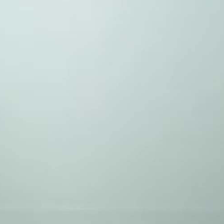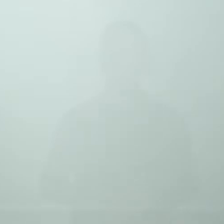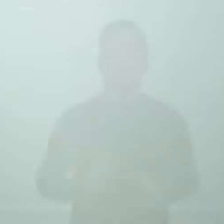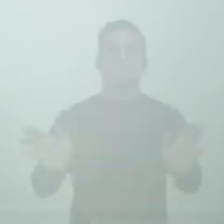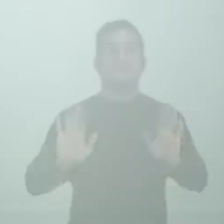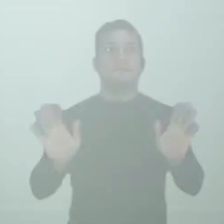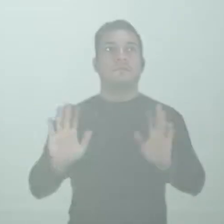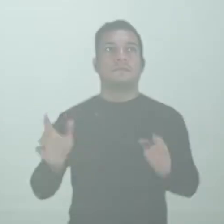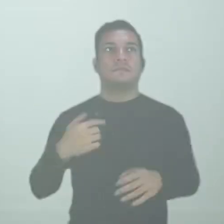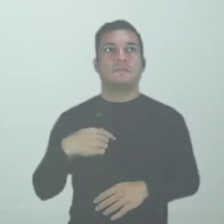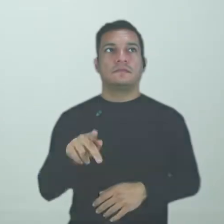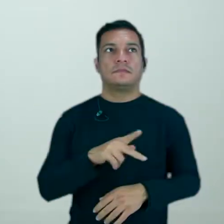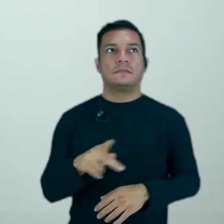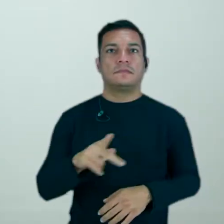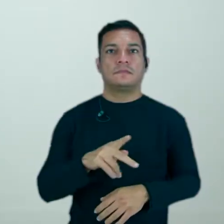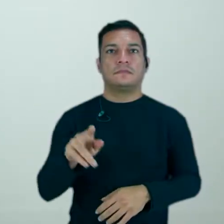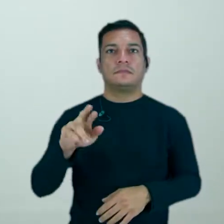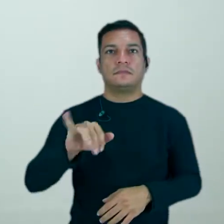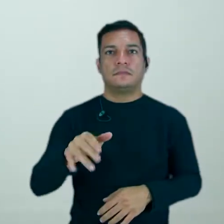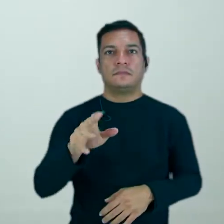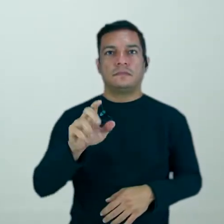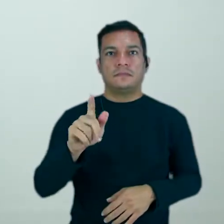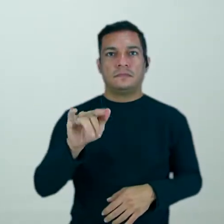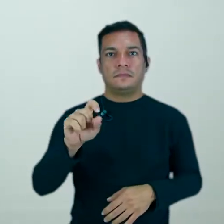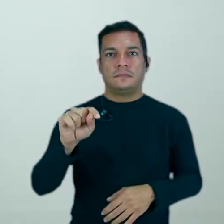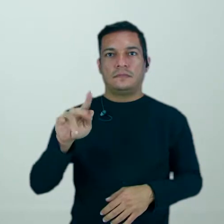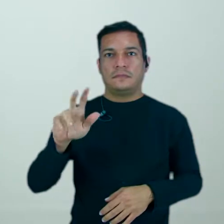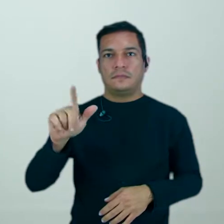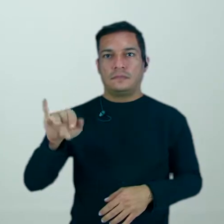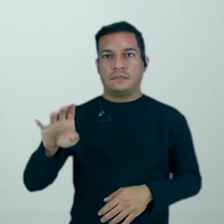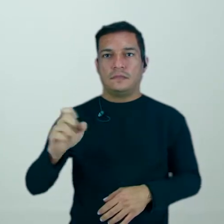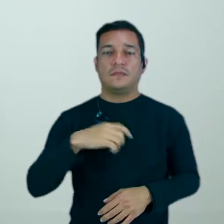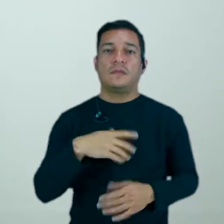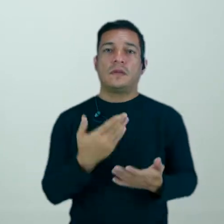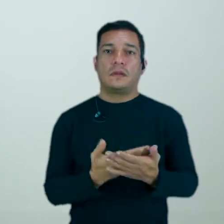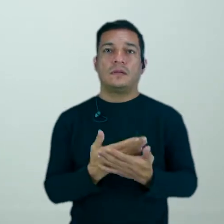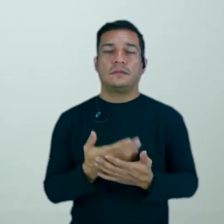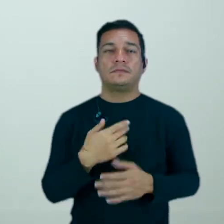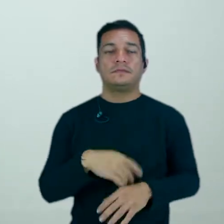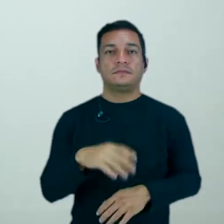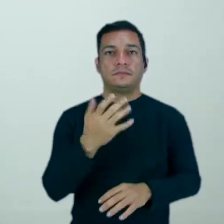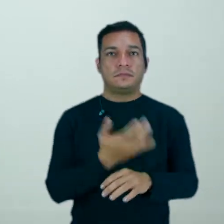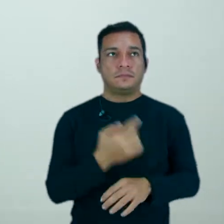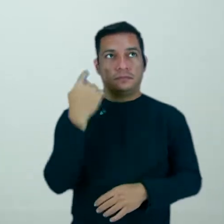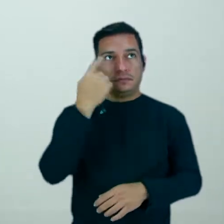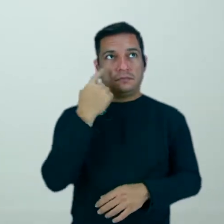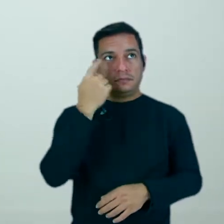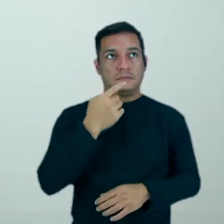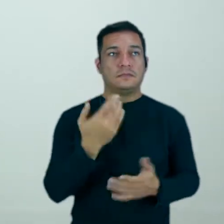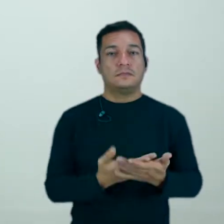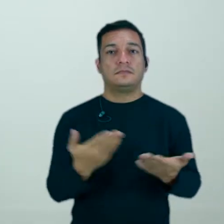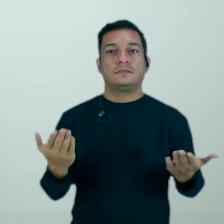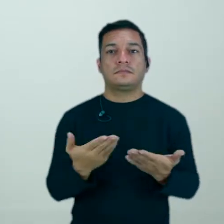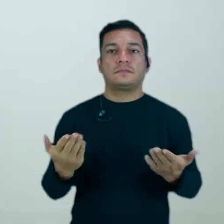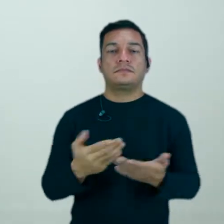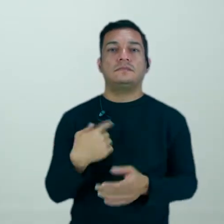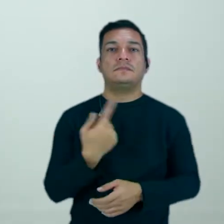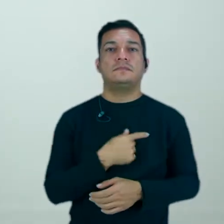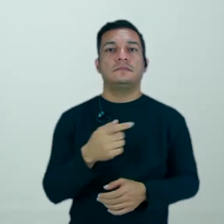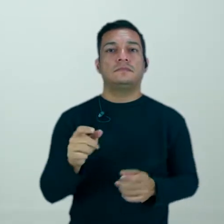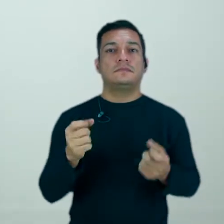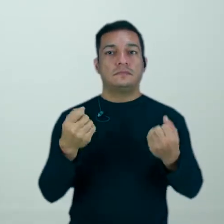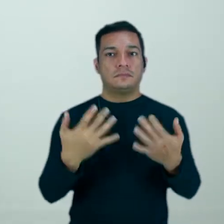Hola, yo soy la profesora Gislaine y vamos a más una clase de lengua española. En la clase de hoy nosotros vamos a